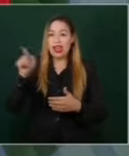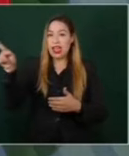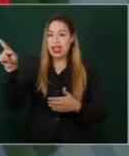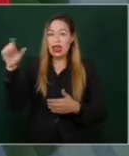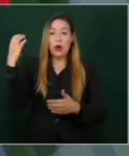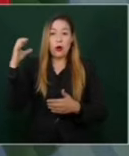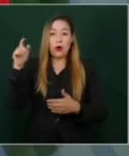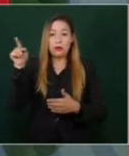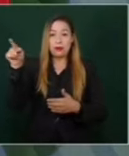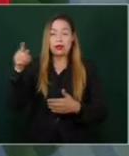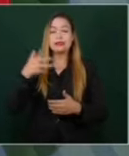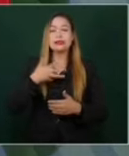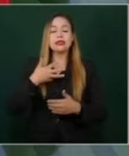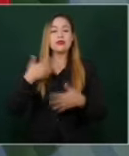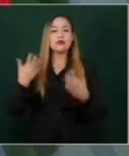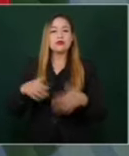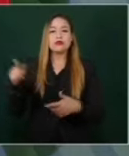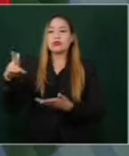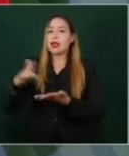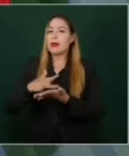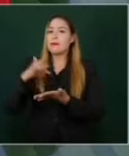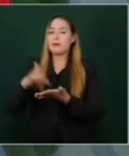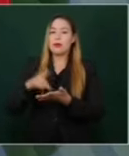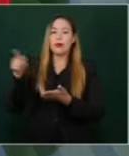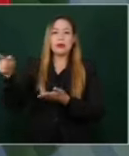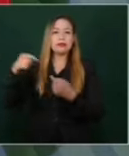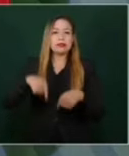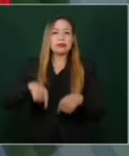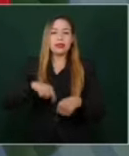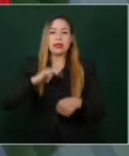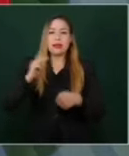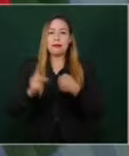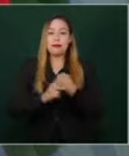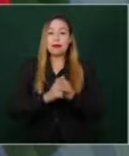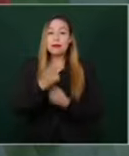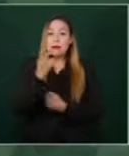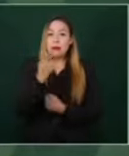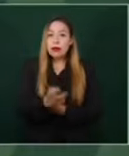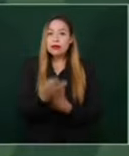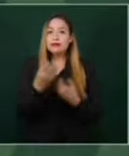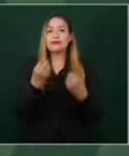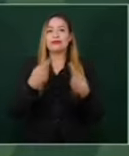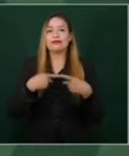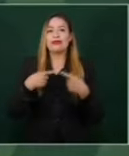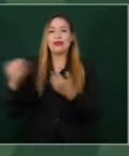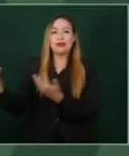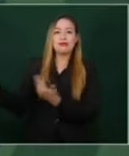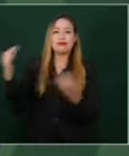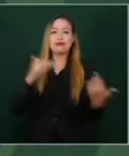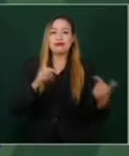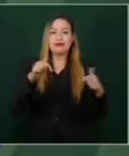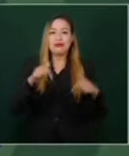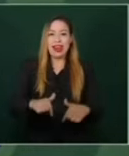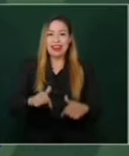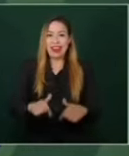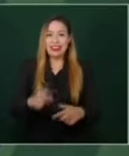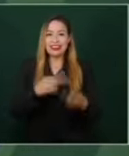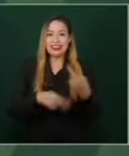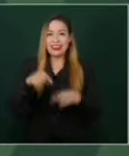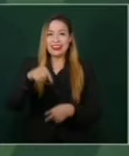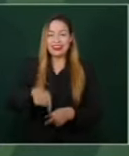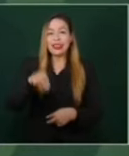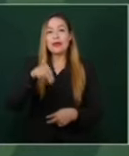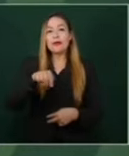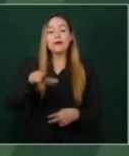con el mercado americano y que por eso muchos están viniendo a Nuevo León, porque saben que esta aduana, como tiene la doble